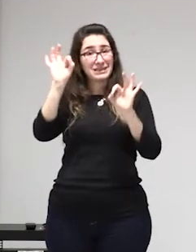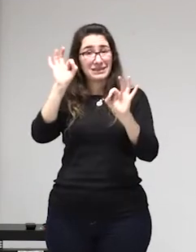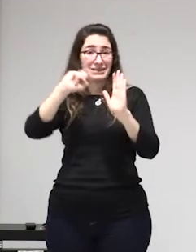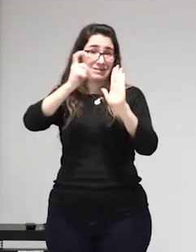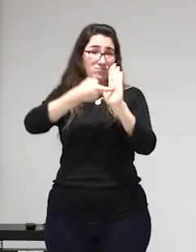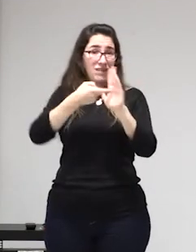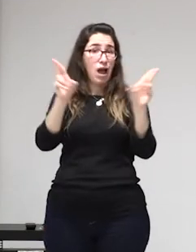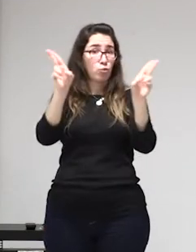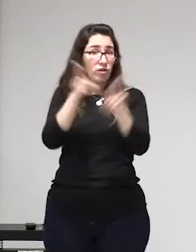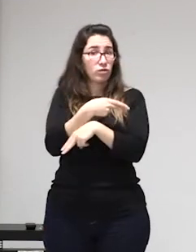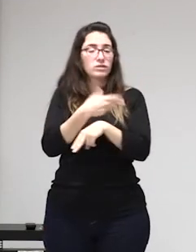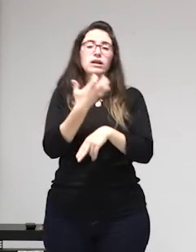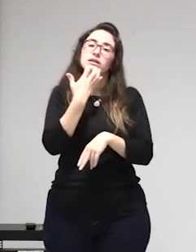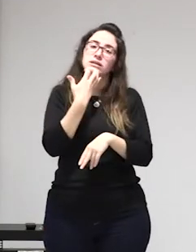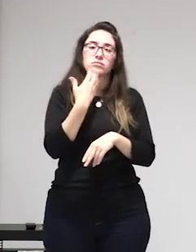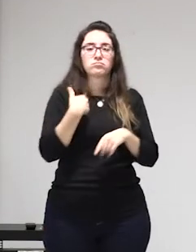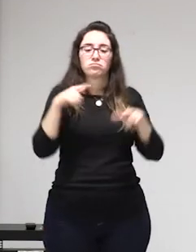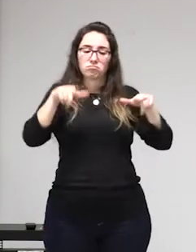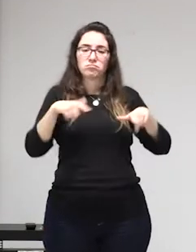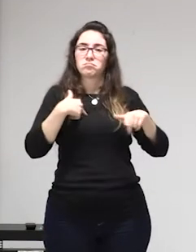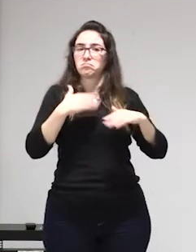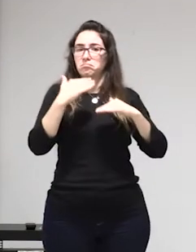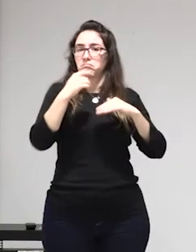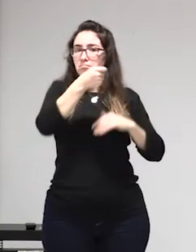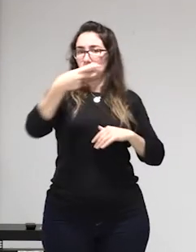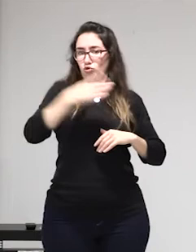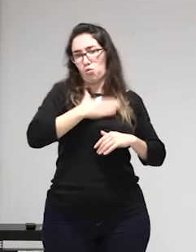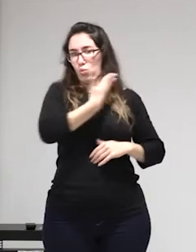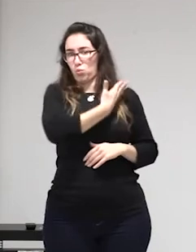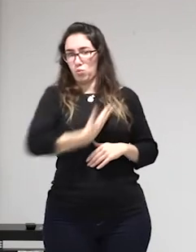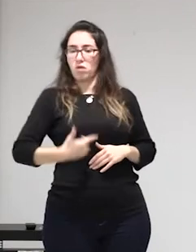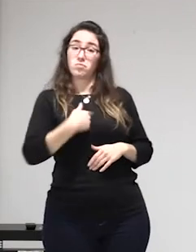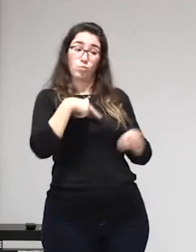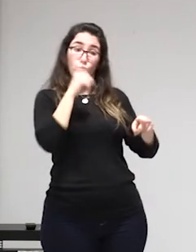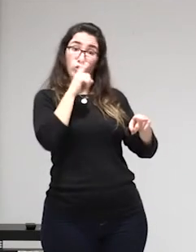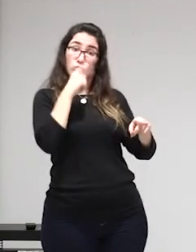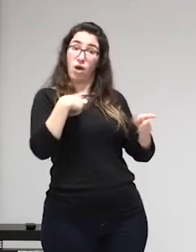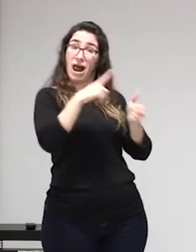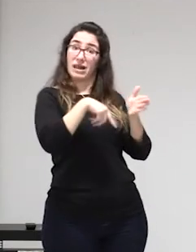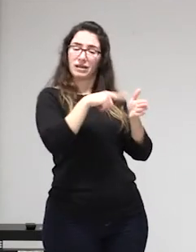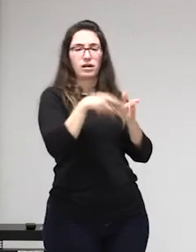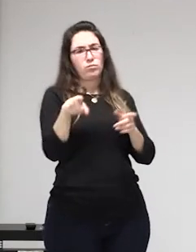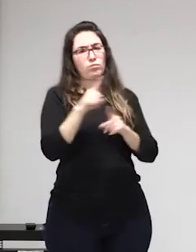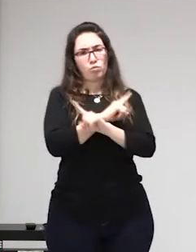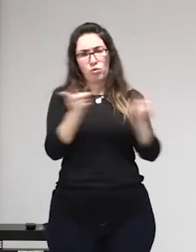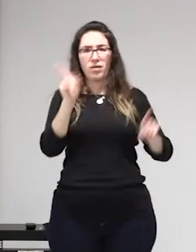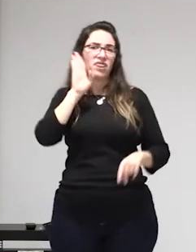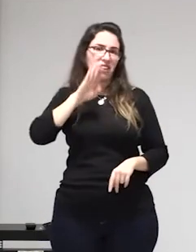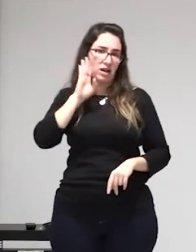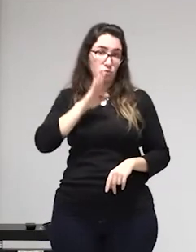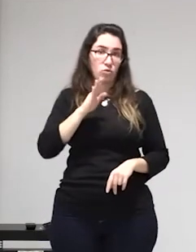de Mercy que recoge un informe de amnistía internacional el coste humano de machacar el mercado la penalización del trabajo sexual en Noruega